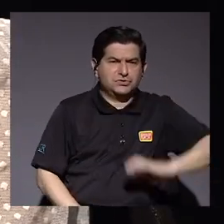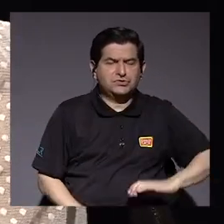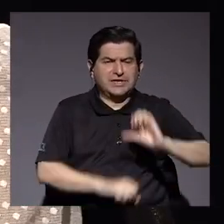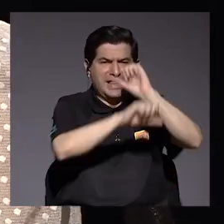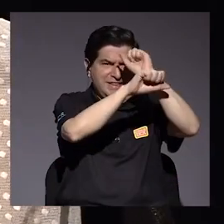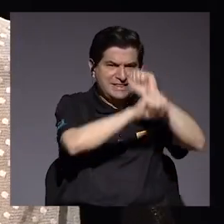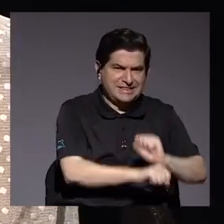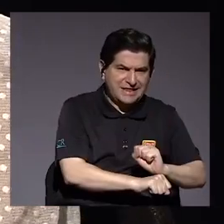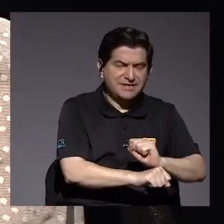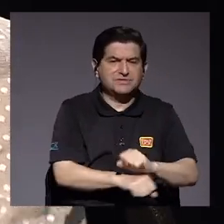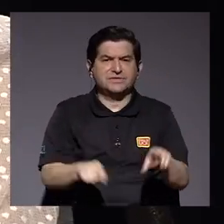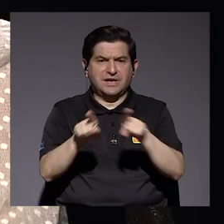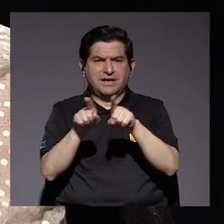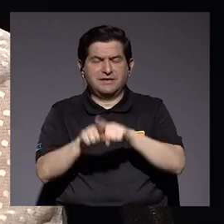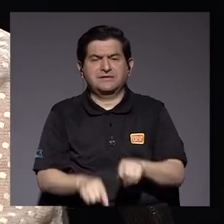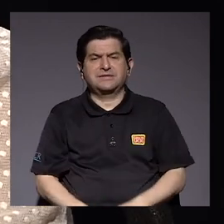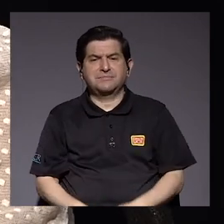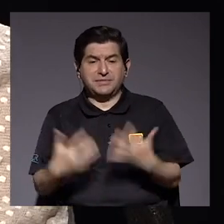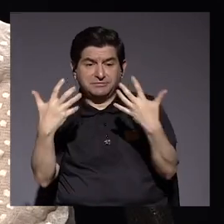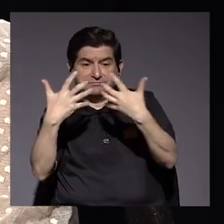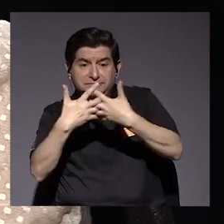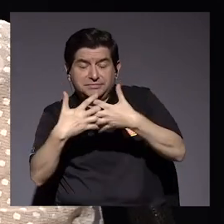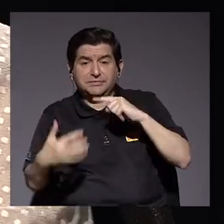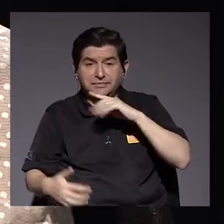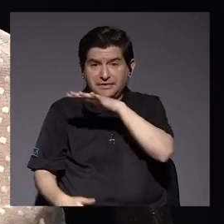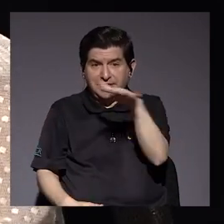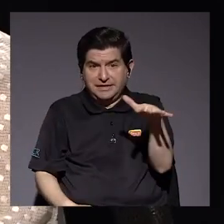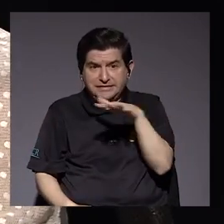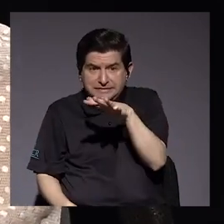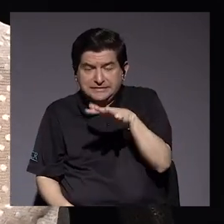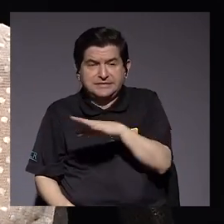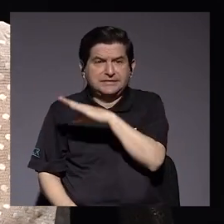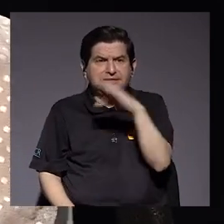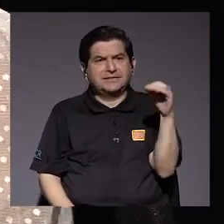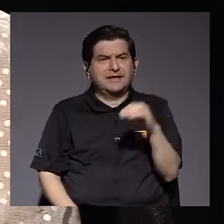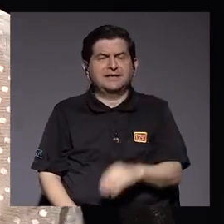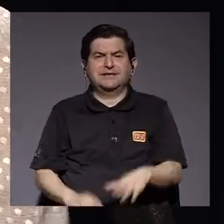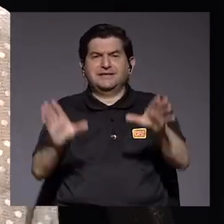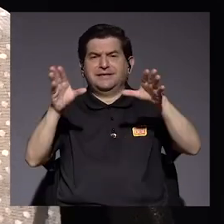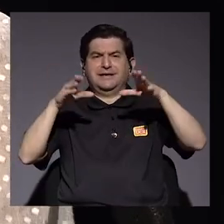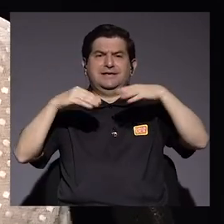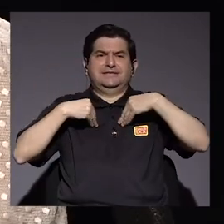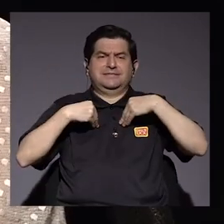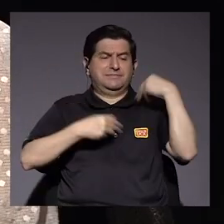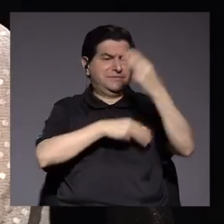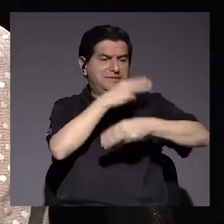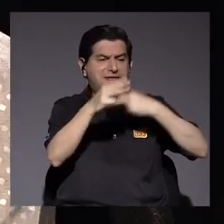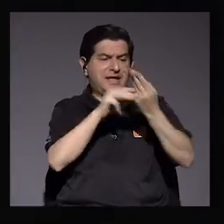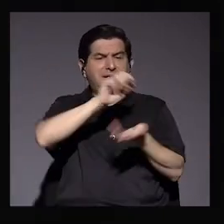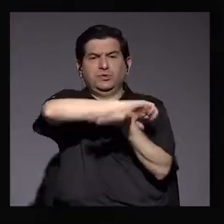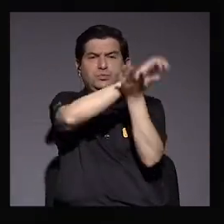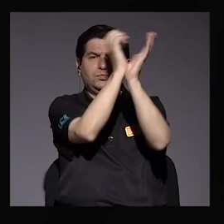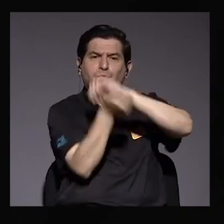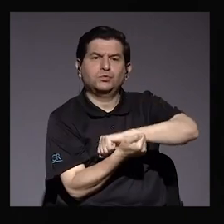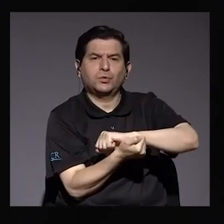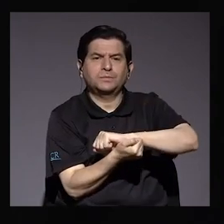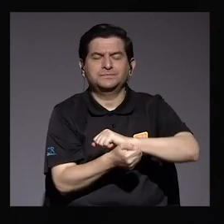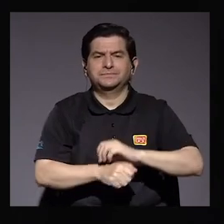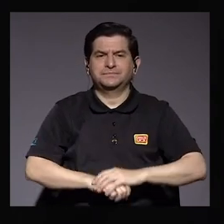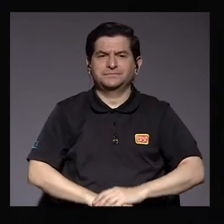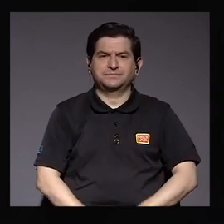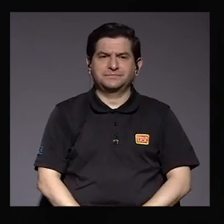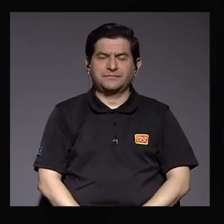y también lo que es acomodarnos a la realidad y acomodarnos a como el mundo va cambiando. Entonces